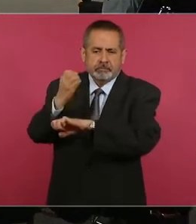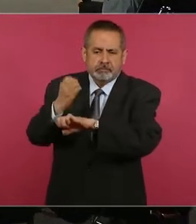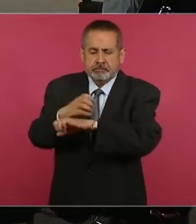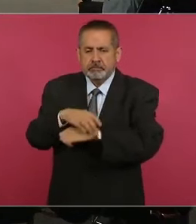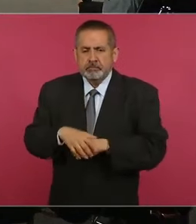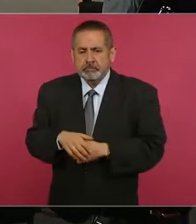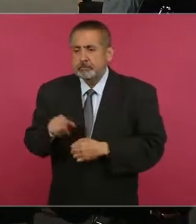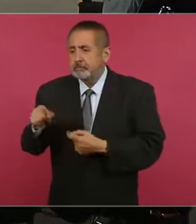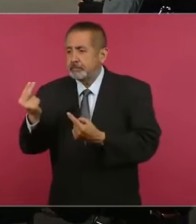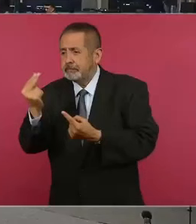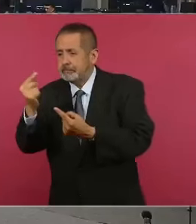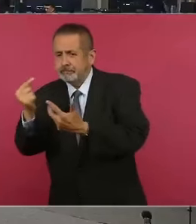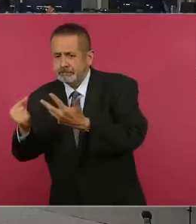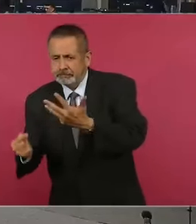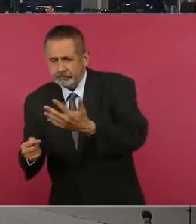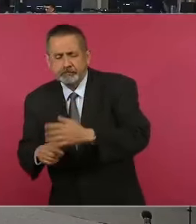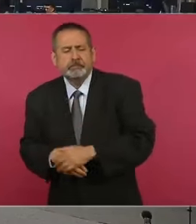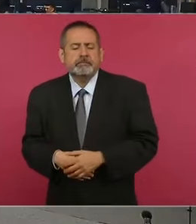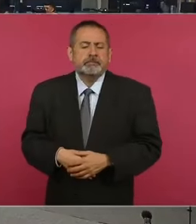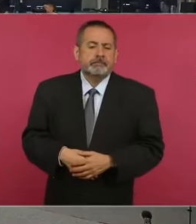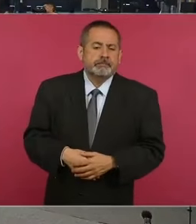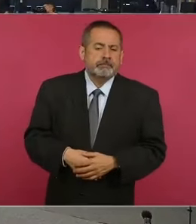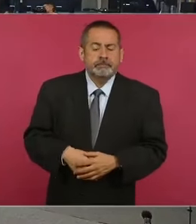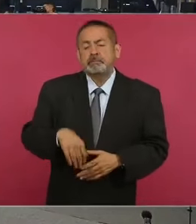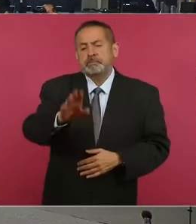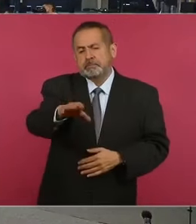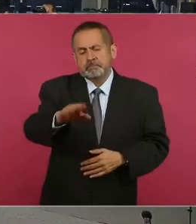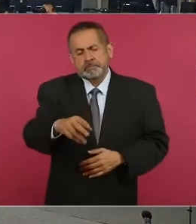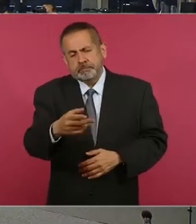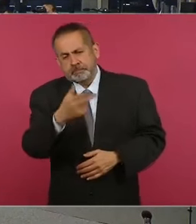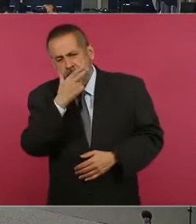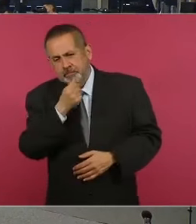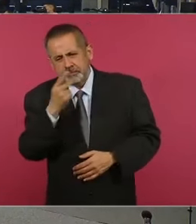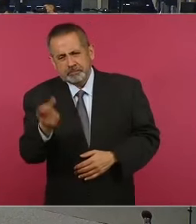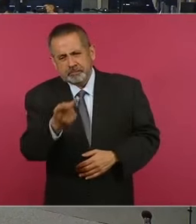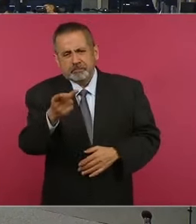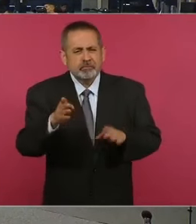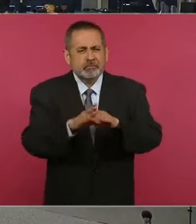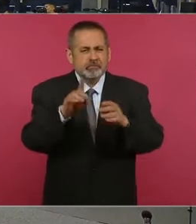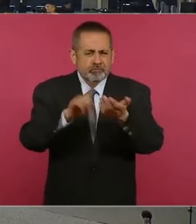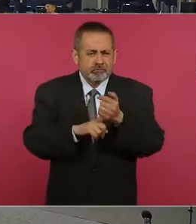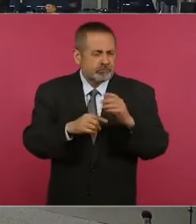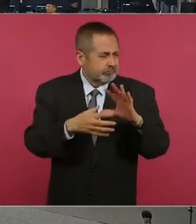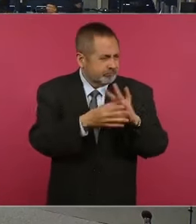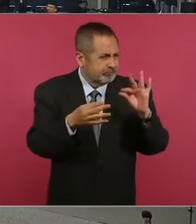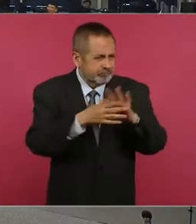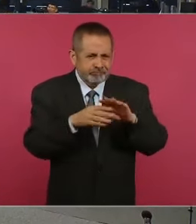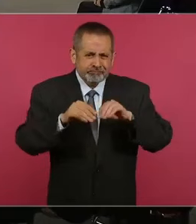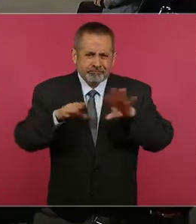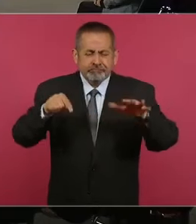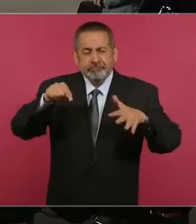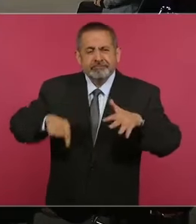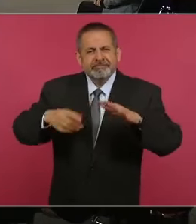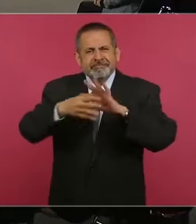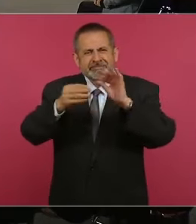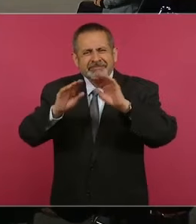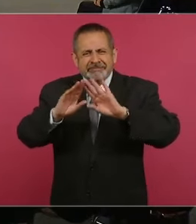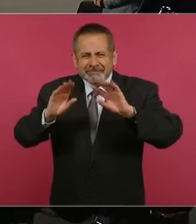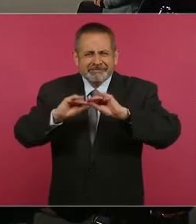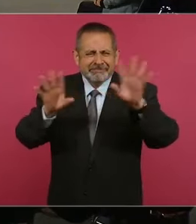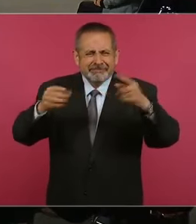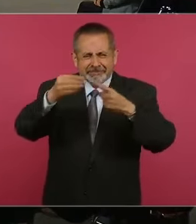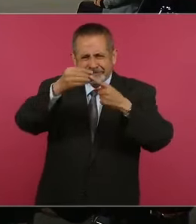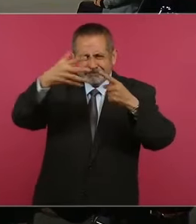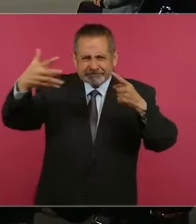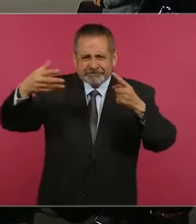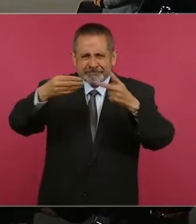Presidente, ¿y habrá la posibilidad de que se explique a detalle estos fideicomisos en este espacio para que se pueda